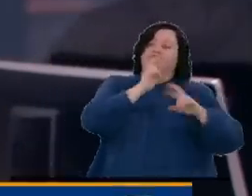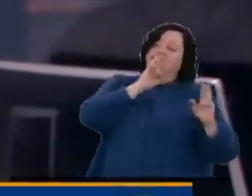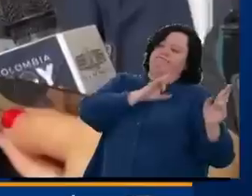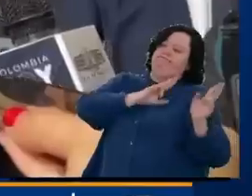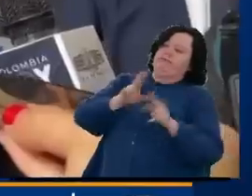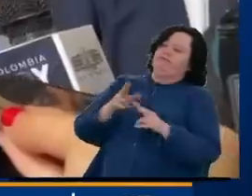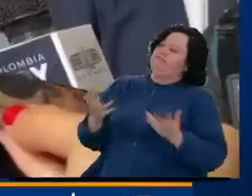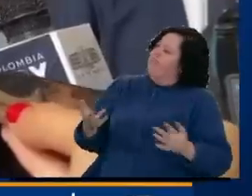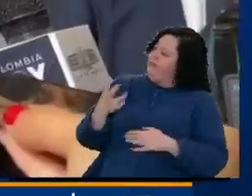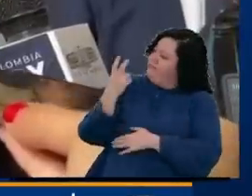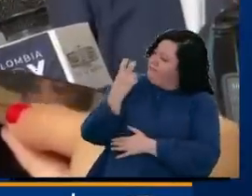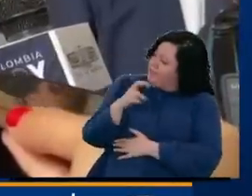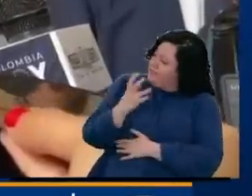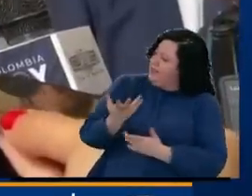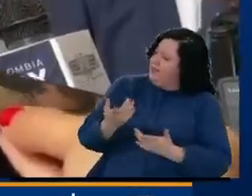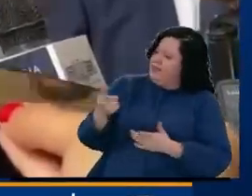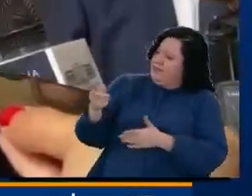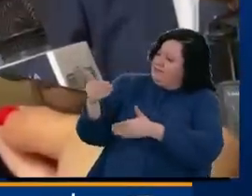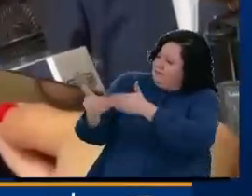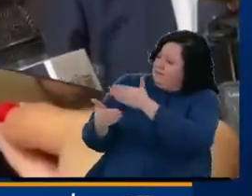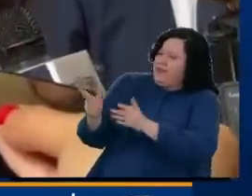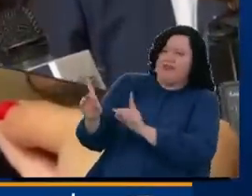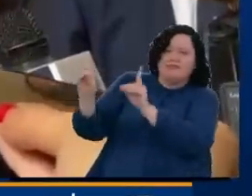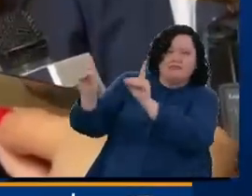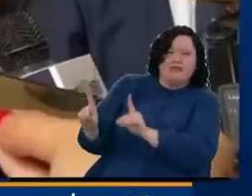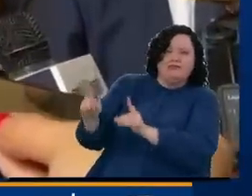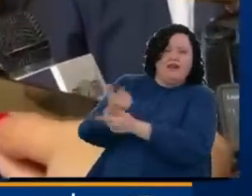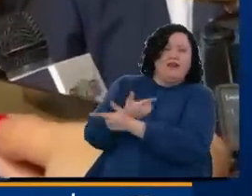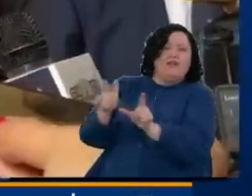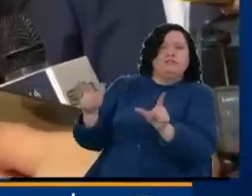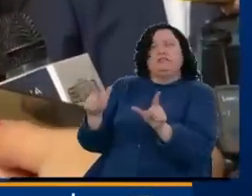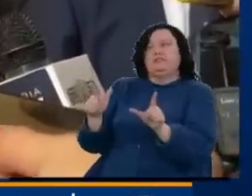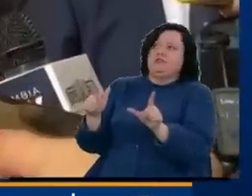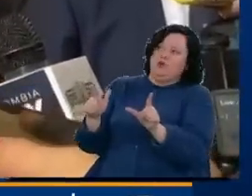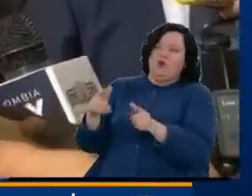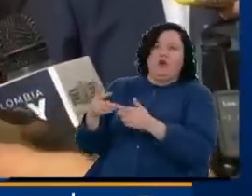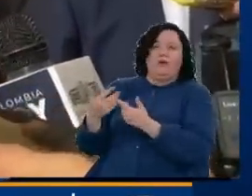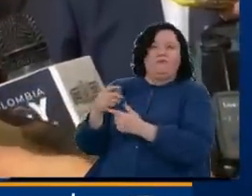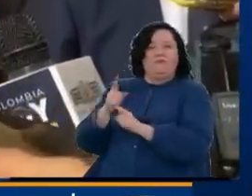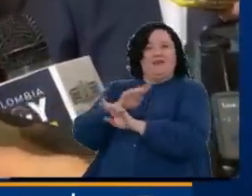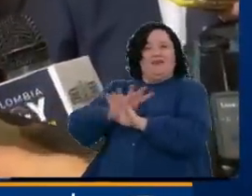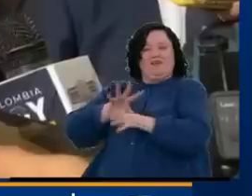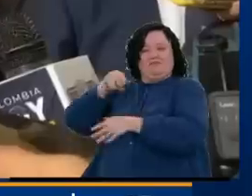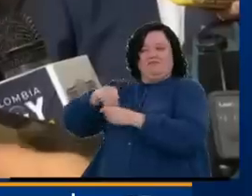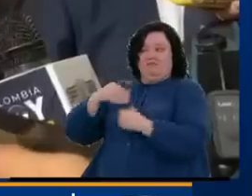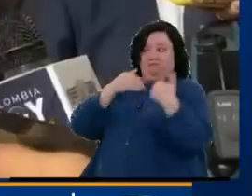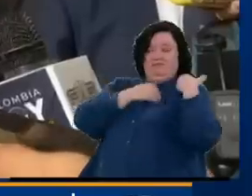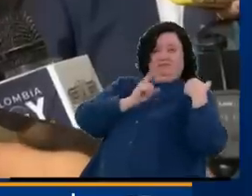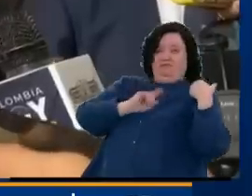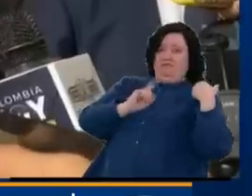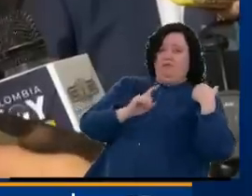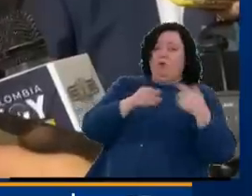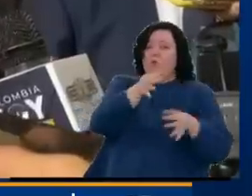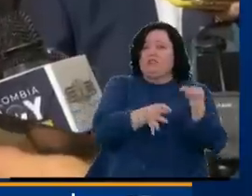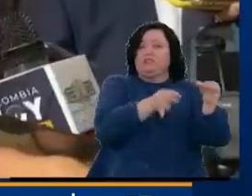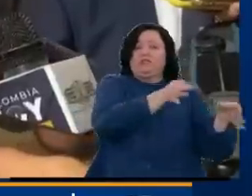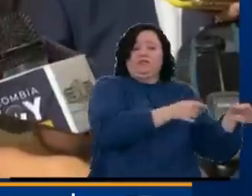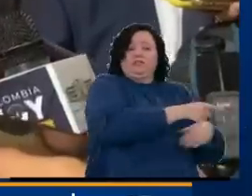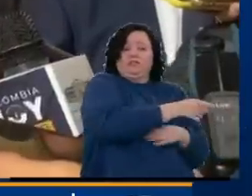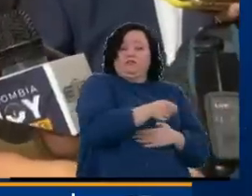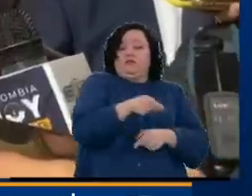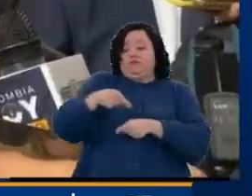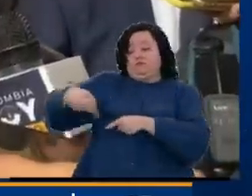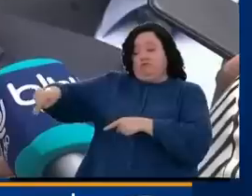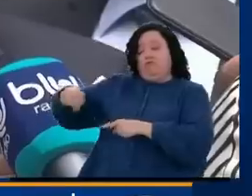Petro y dijo que la fiscalía no tiene nada que ver en la decisión de liberar o no a los miembros de la primera línea, que la decisión es de los jueces y que dichos